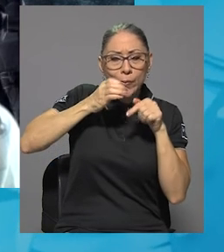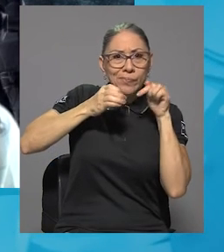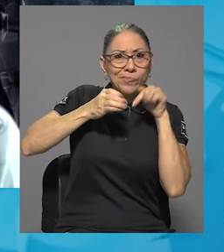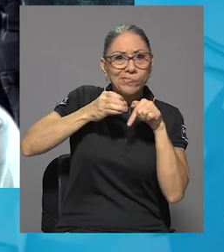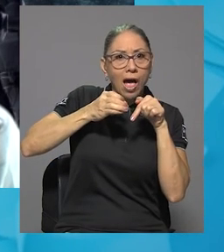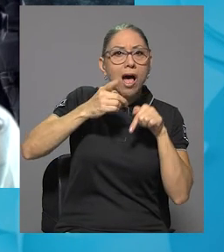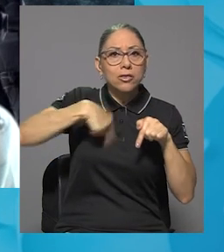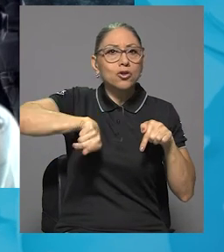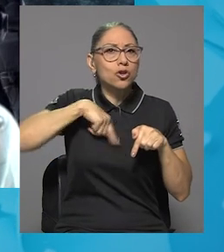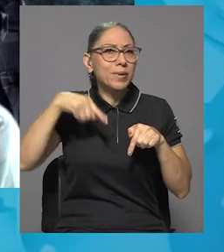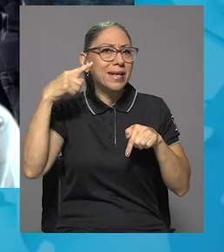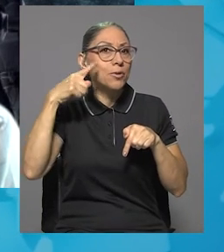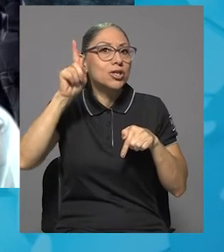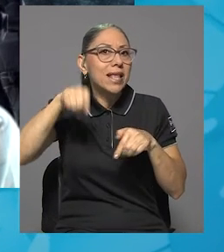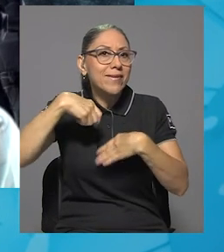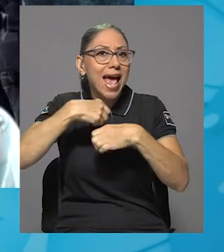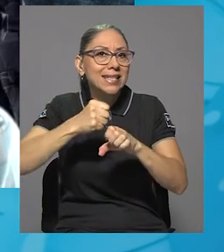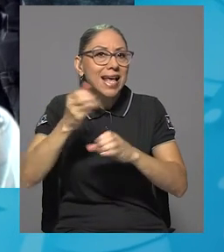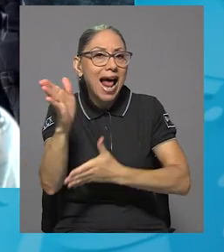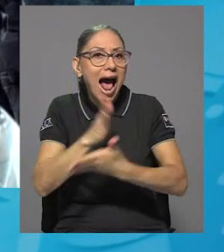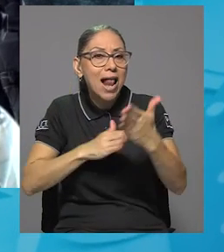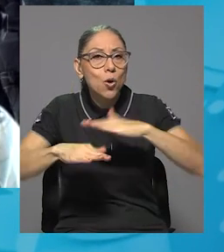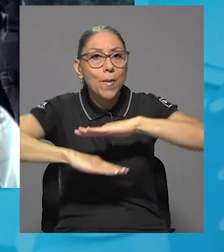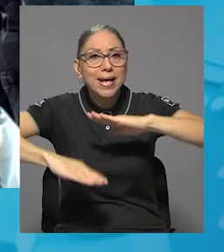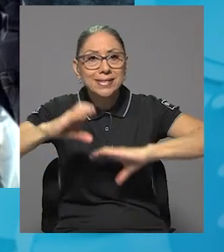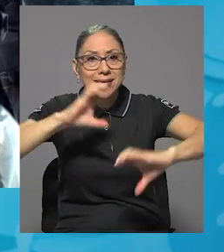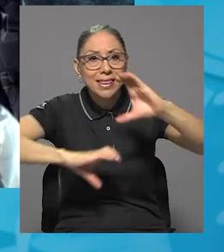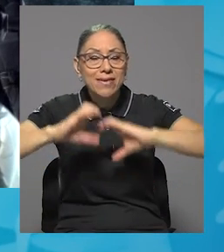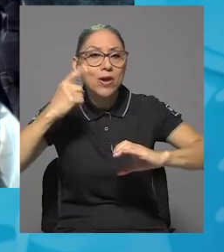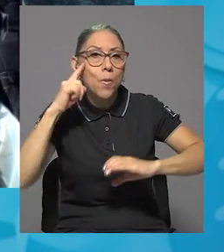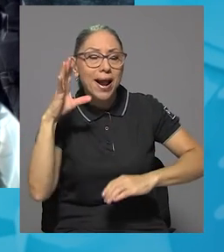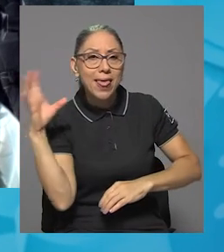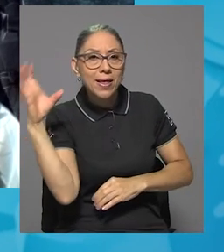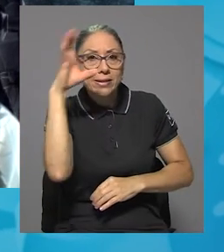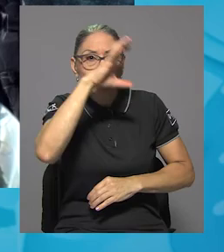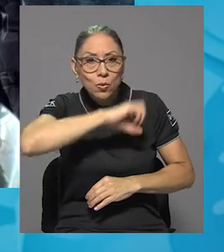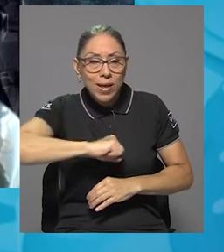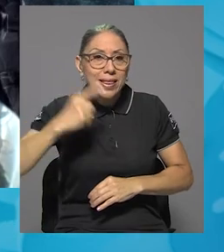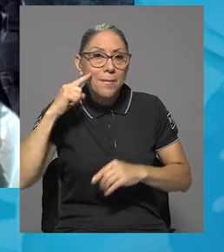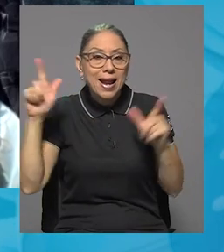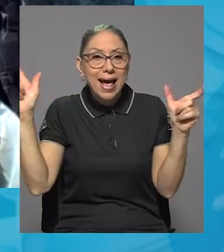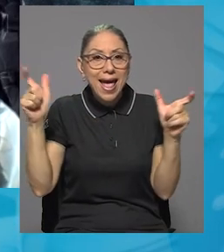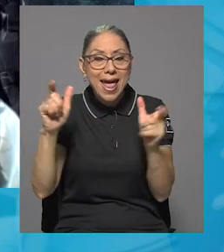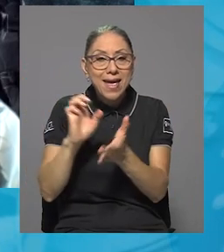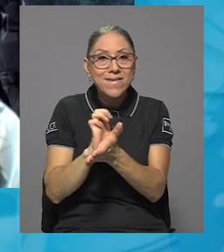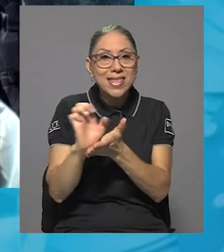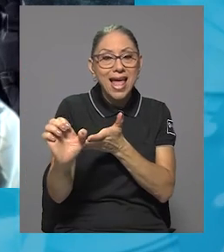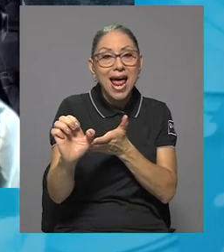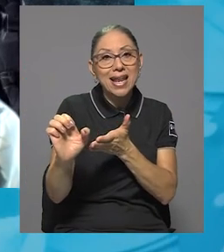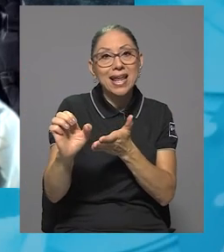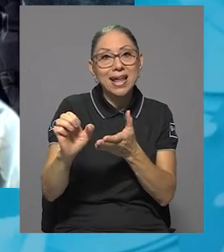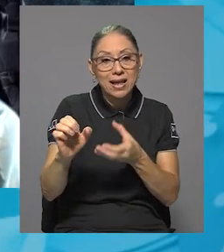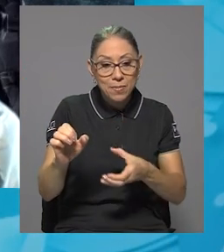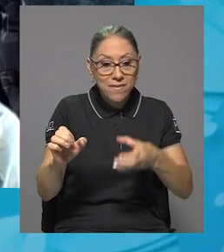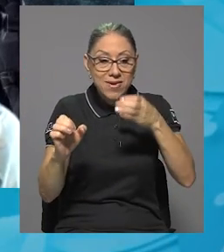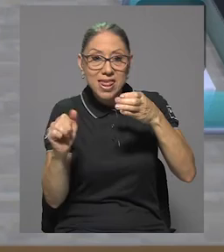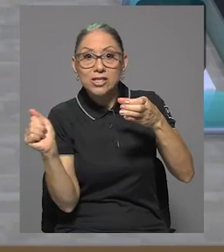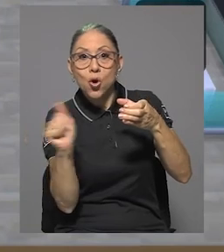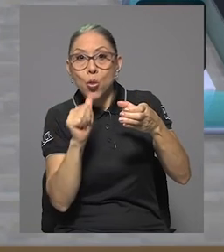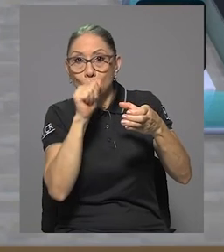perspectiva científica para poder mitigar o por lo menos estar anuentes de este tipo de drogas en nuestras bebidas.